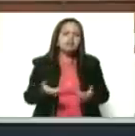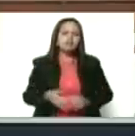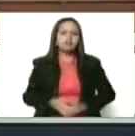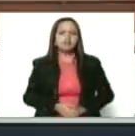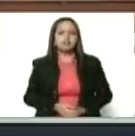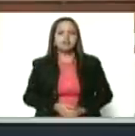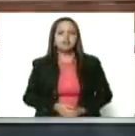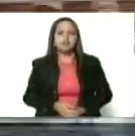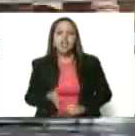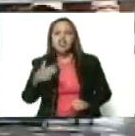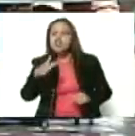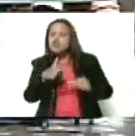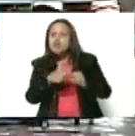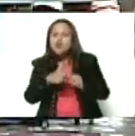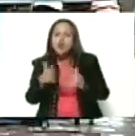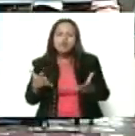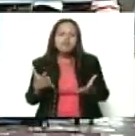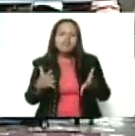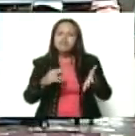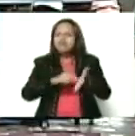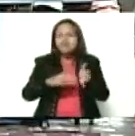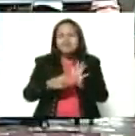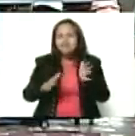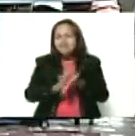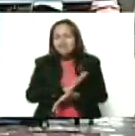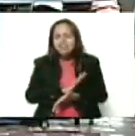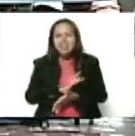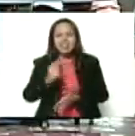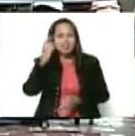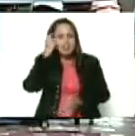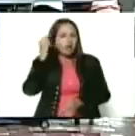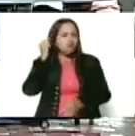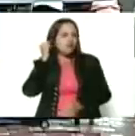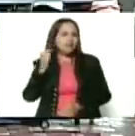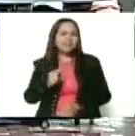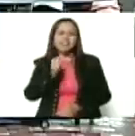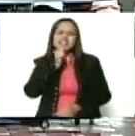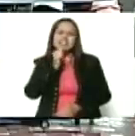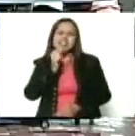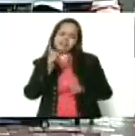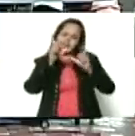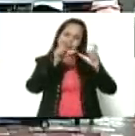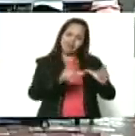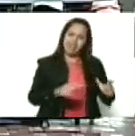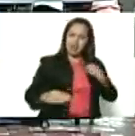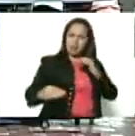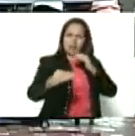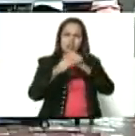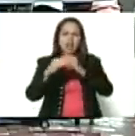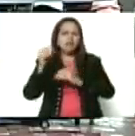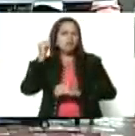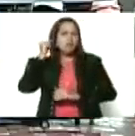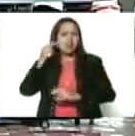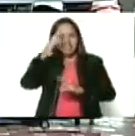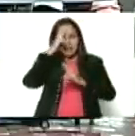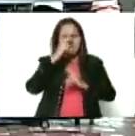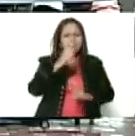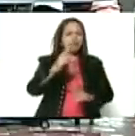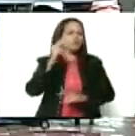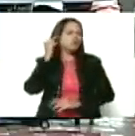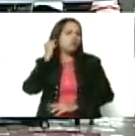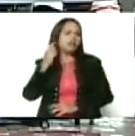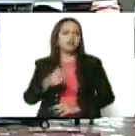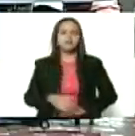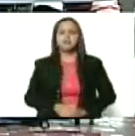¿De dónde viene el día de la mujer? ¿Quién reivindicó la igualdad de la mujer, el respeto a la mujer,